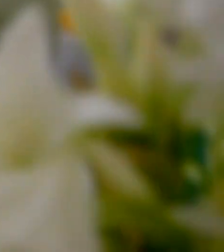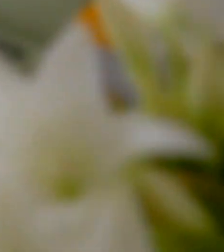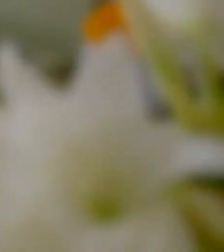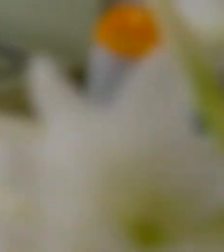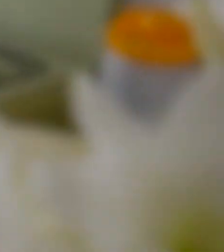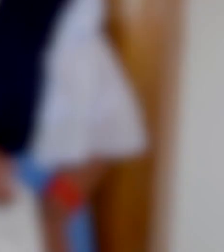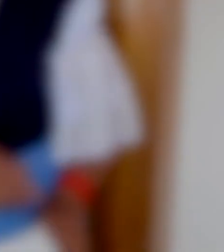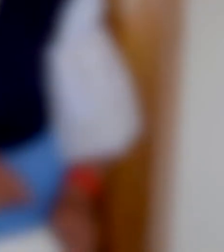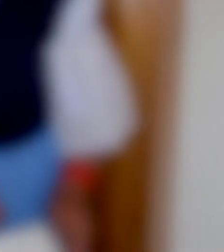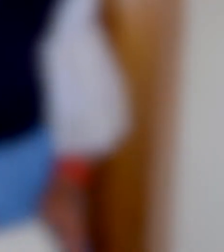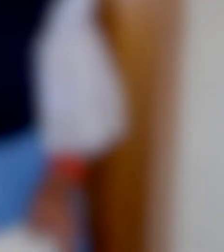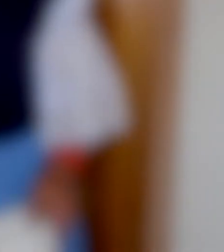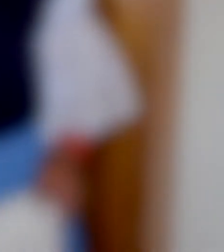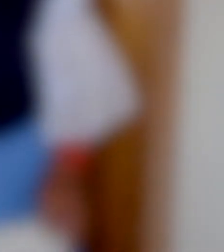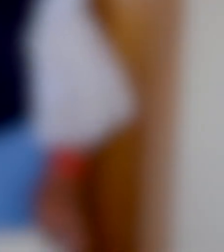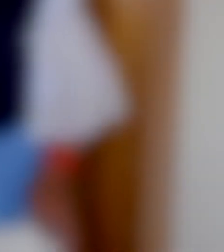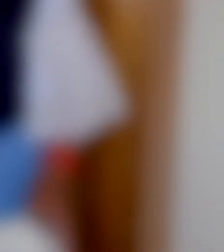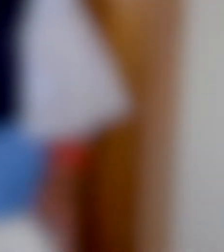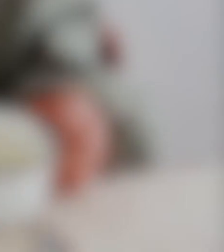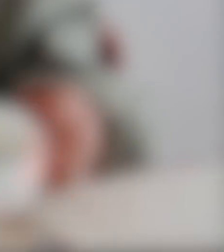El Gobierno de Todos